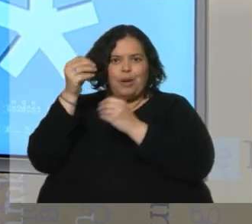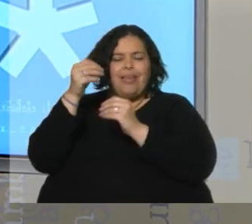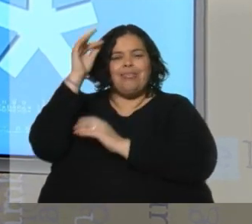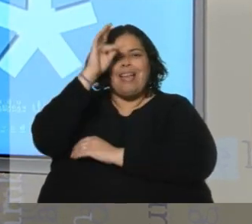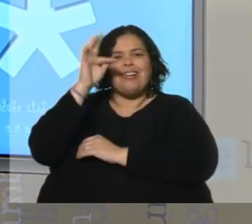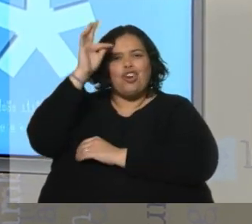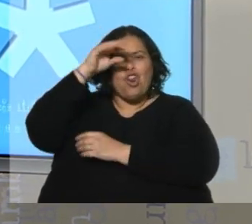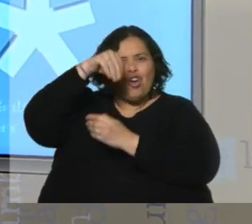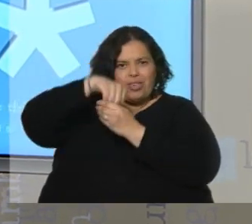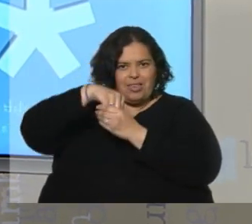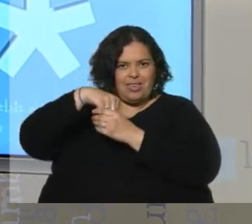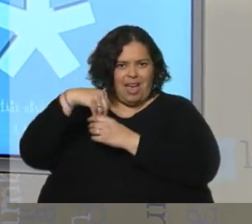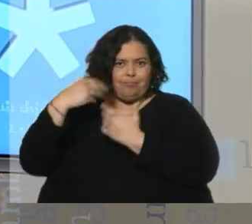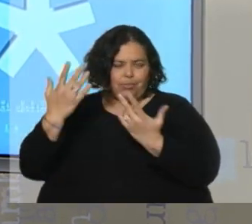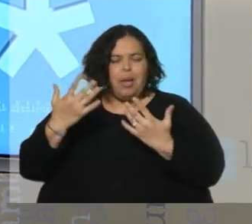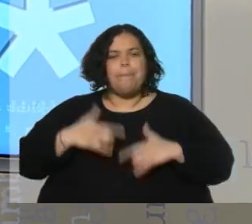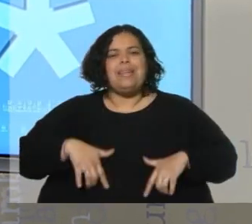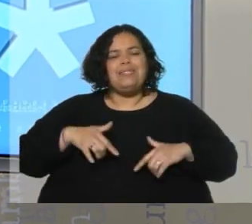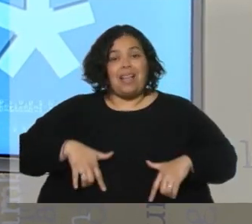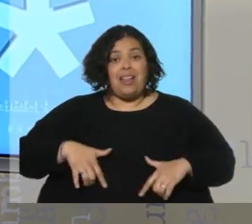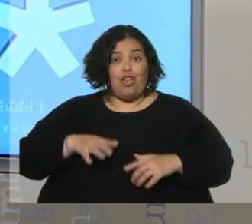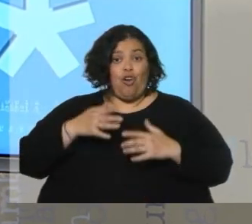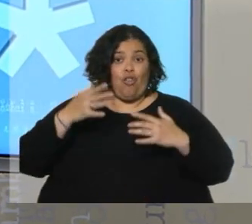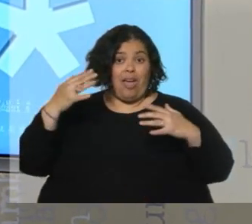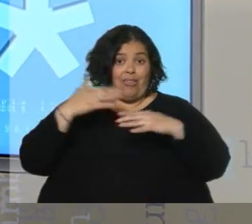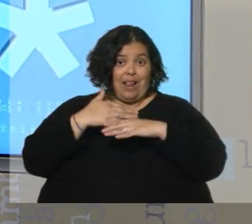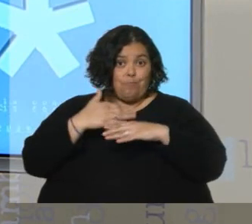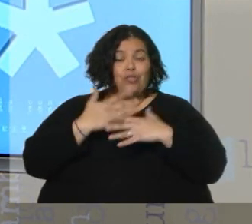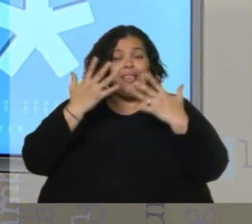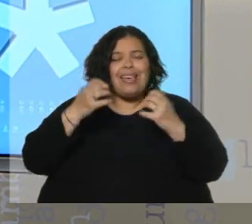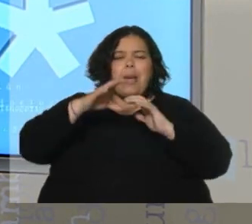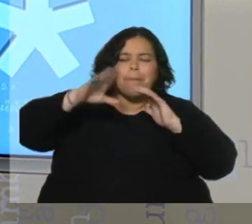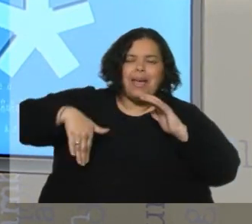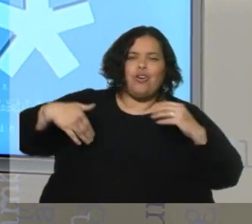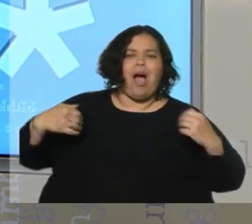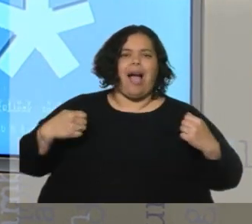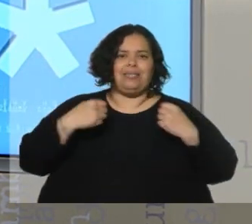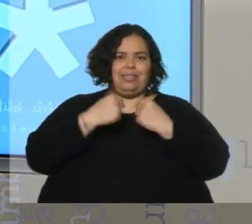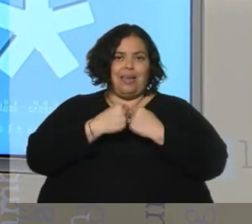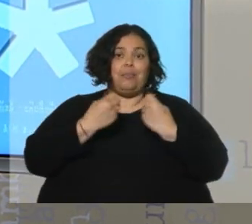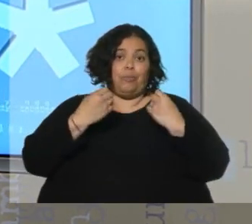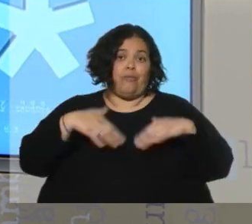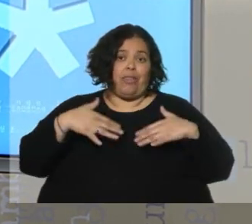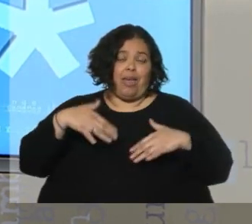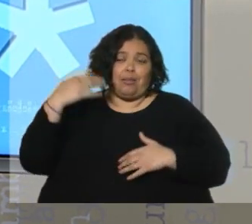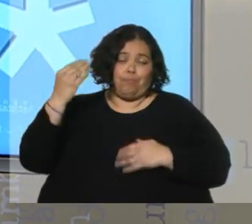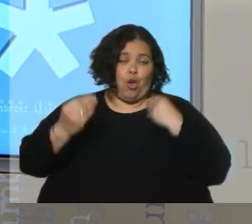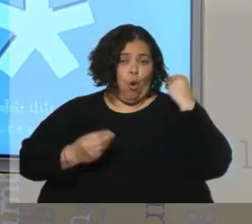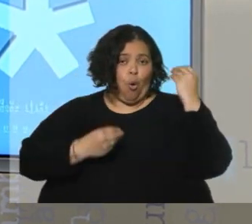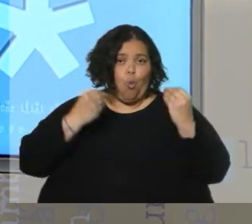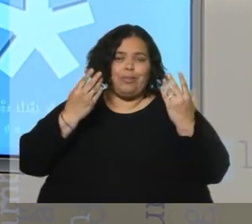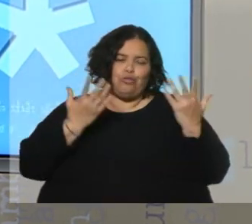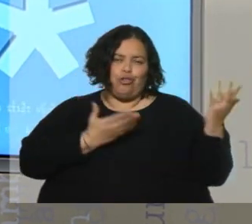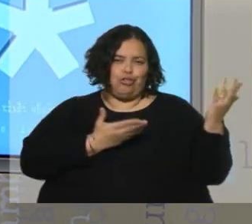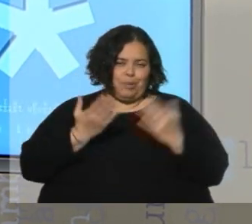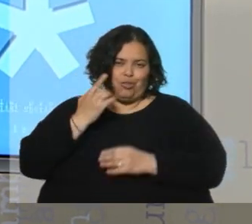de Punta, el Ministerio de Transporte busca bajar los niveles de siniestralidad que son realmente preocupantes en nuestro país. Así que los invito a